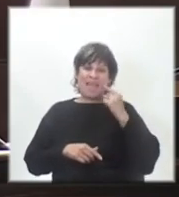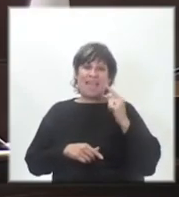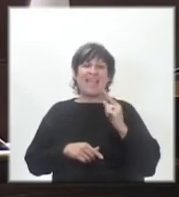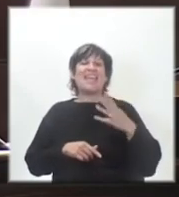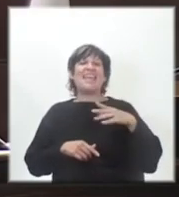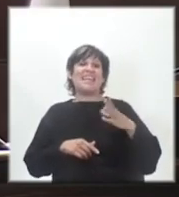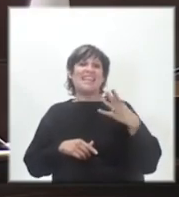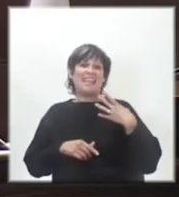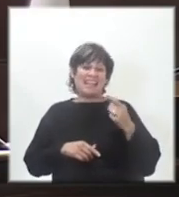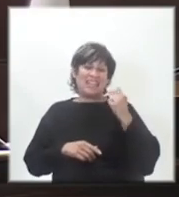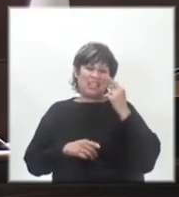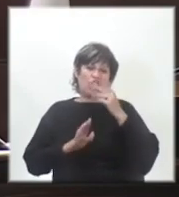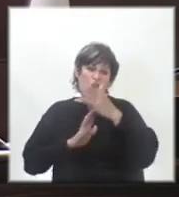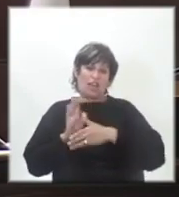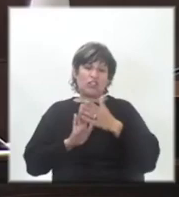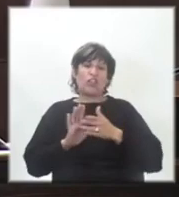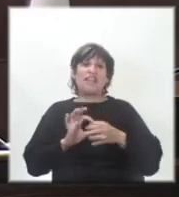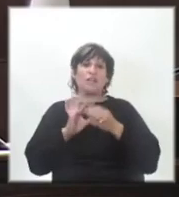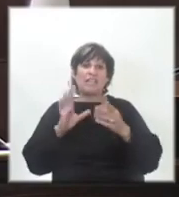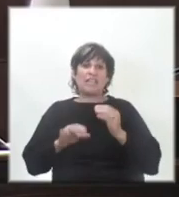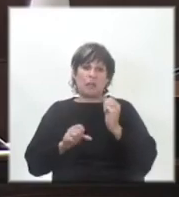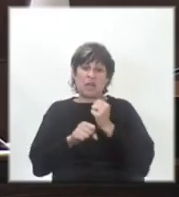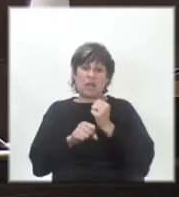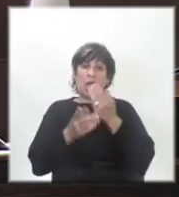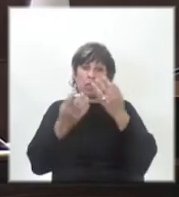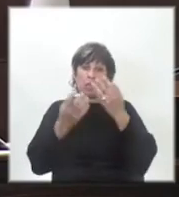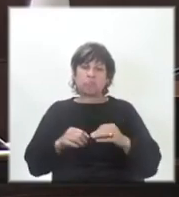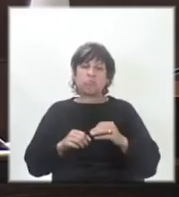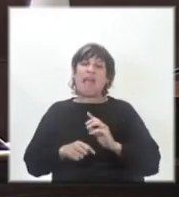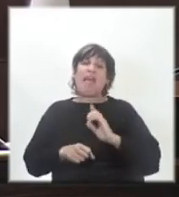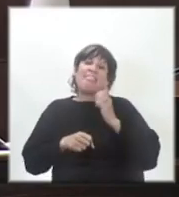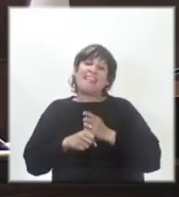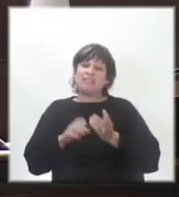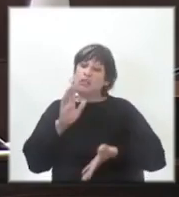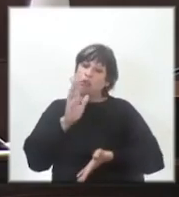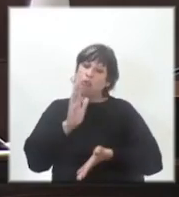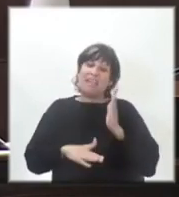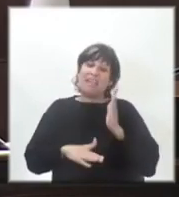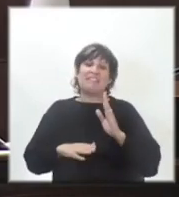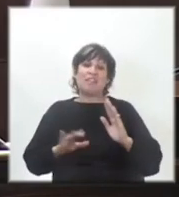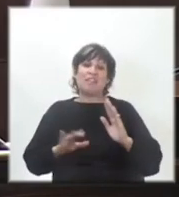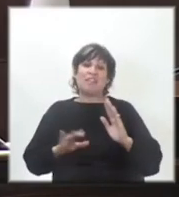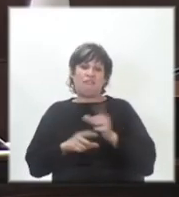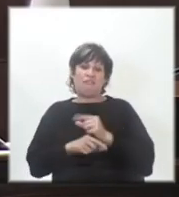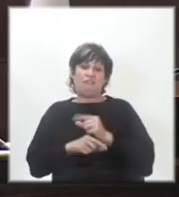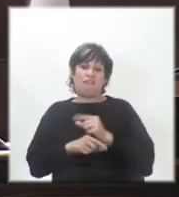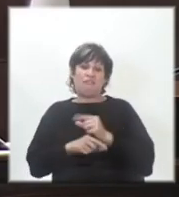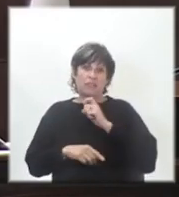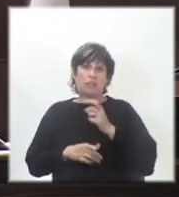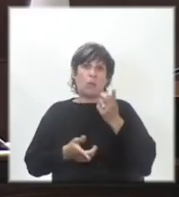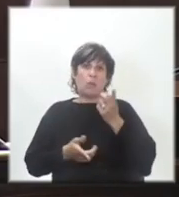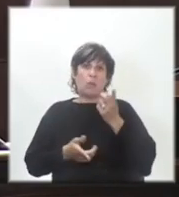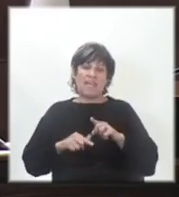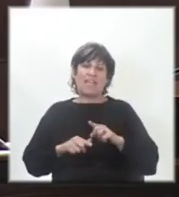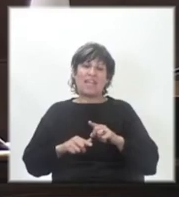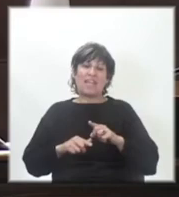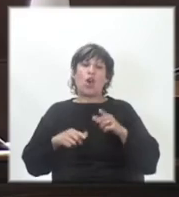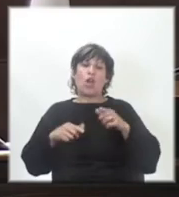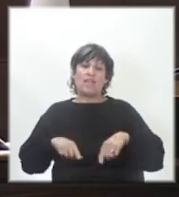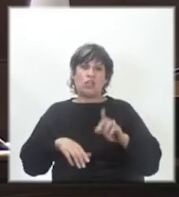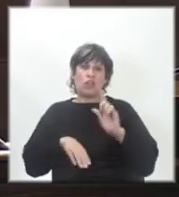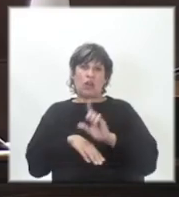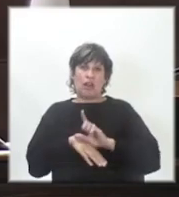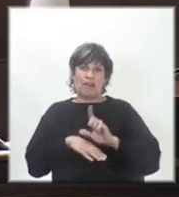del Liberado, que también estaba trabajando muy bien, decidió irse a fines de marzo. Pero el ministro Larrañaga